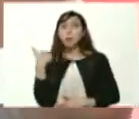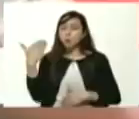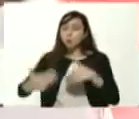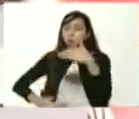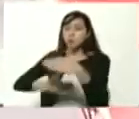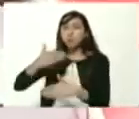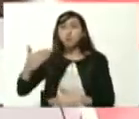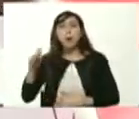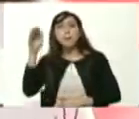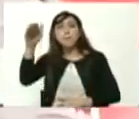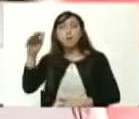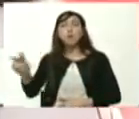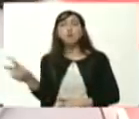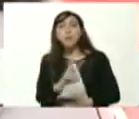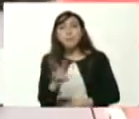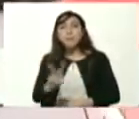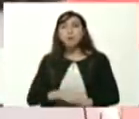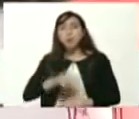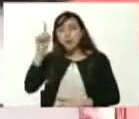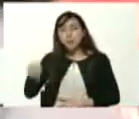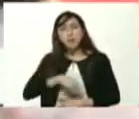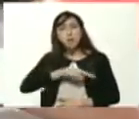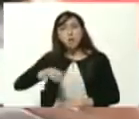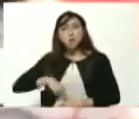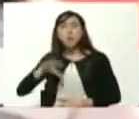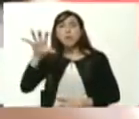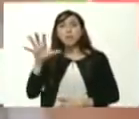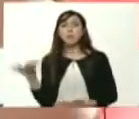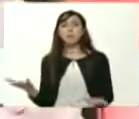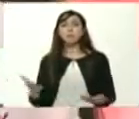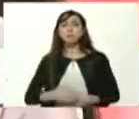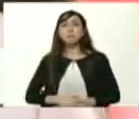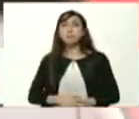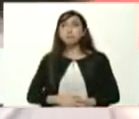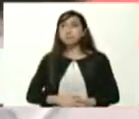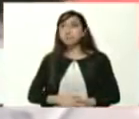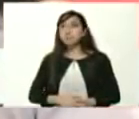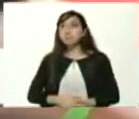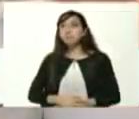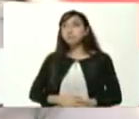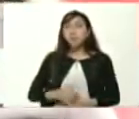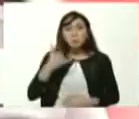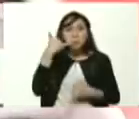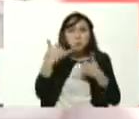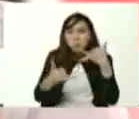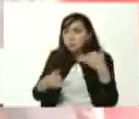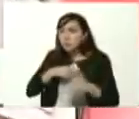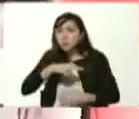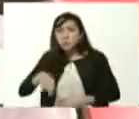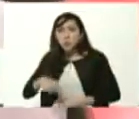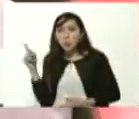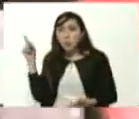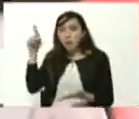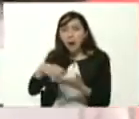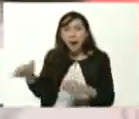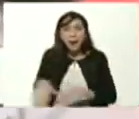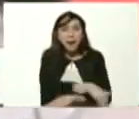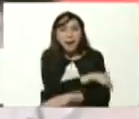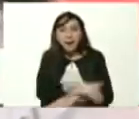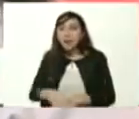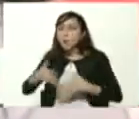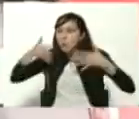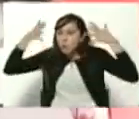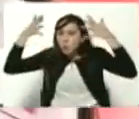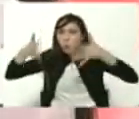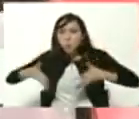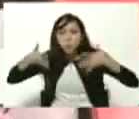y para el futuro de Venezuela y de nuestra nación es por eso que bueno a través de perifoneos presidente que hemos ido a las calles hemos estado orientando